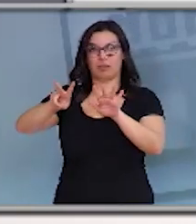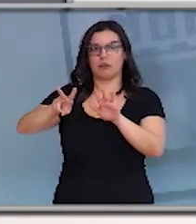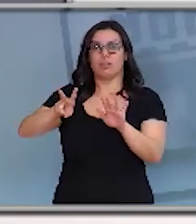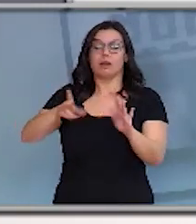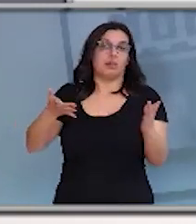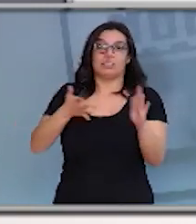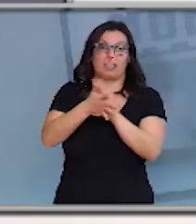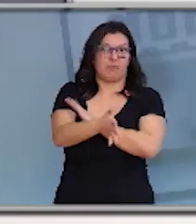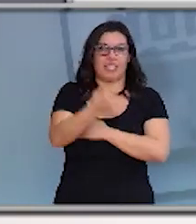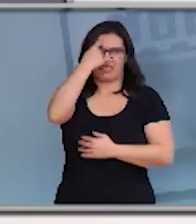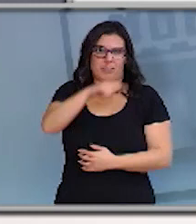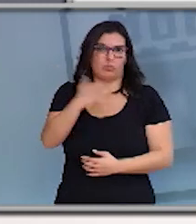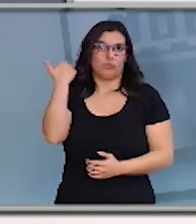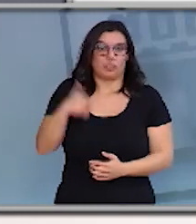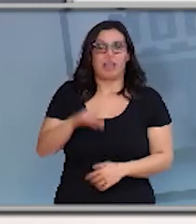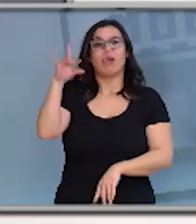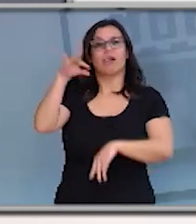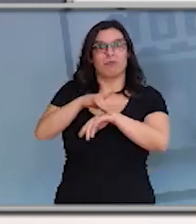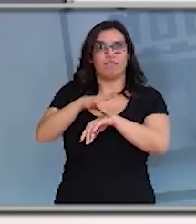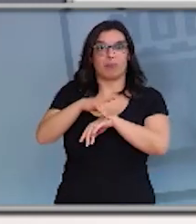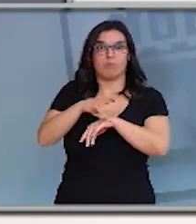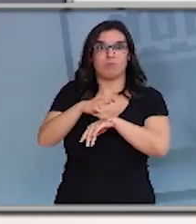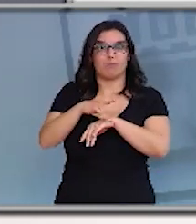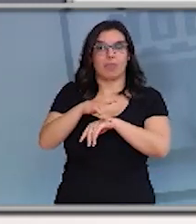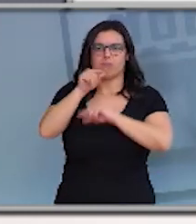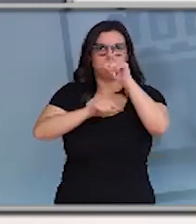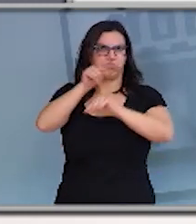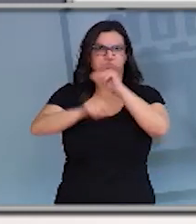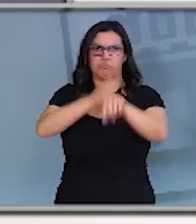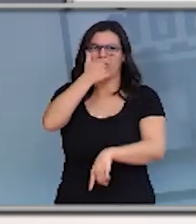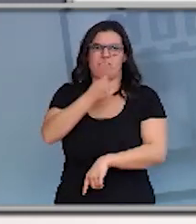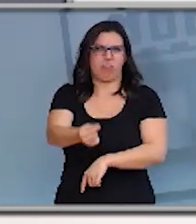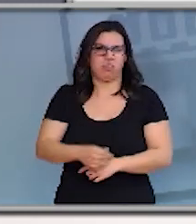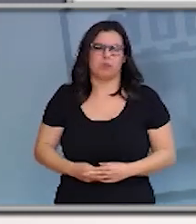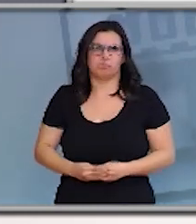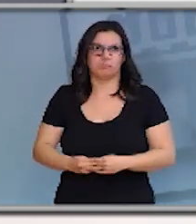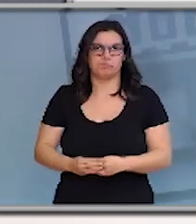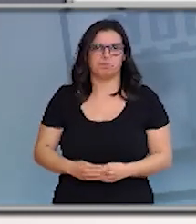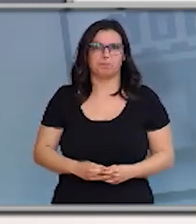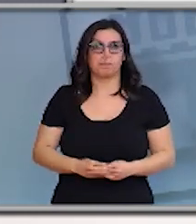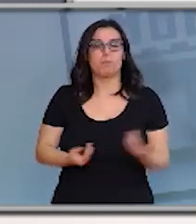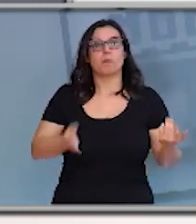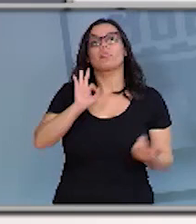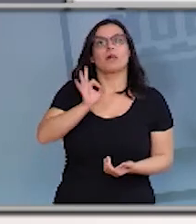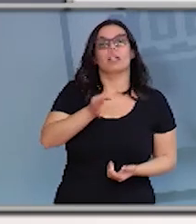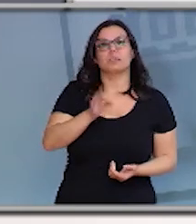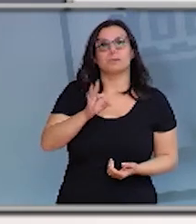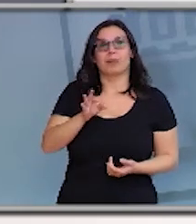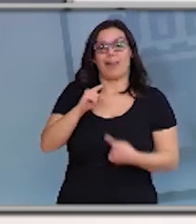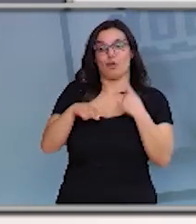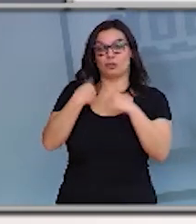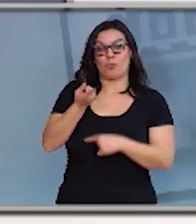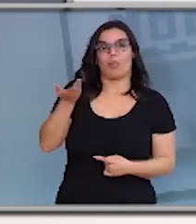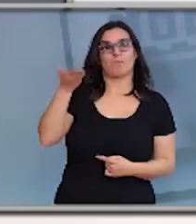enfermedade, que é unha enfermedade que é altamente contagiosa. É certo que ten unha letalidade